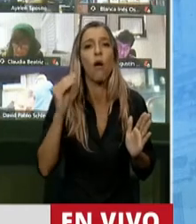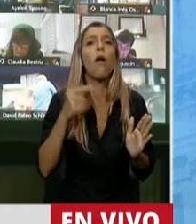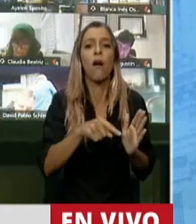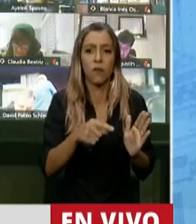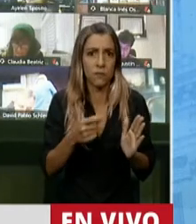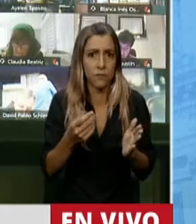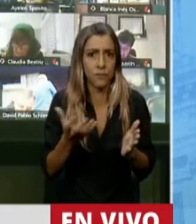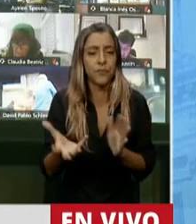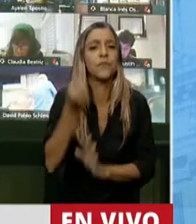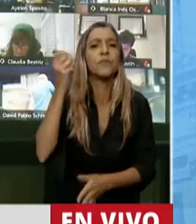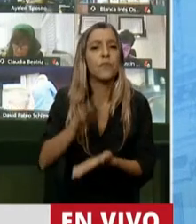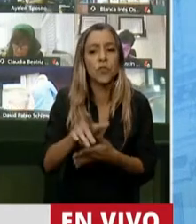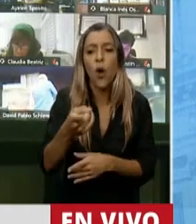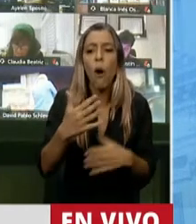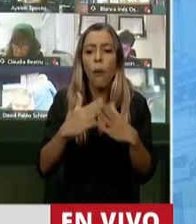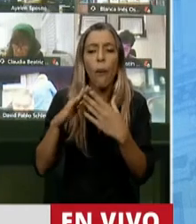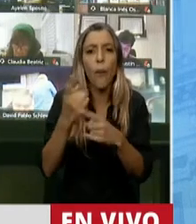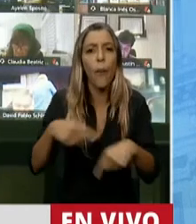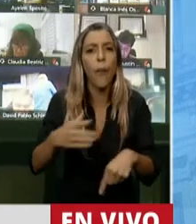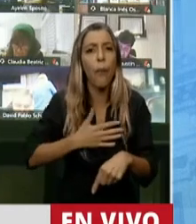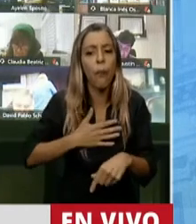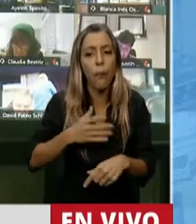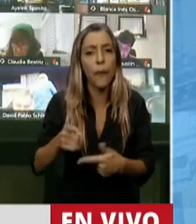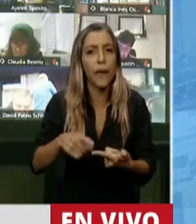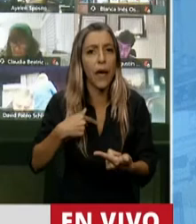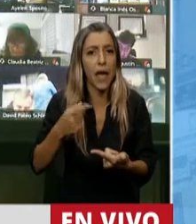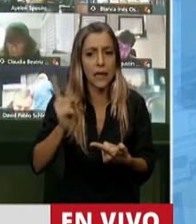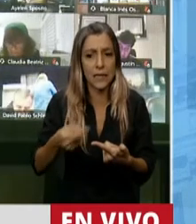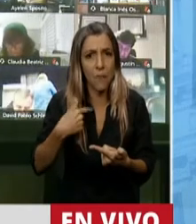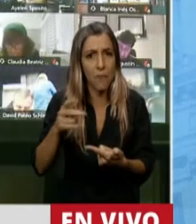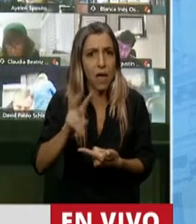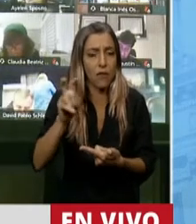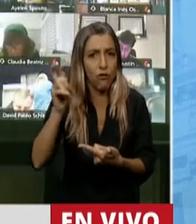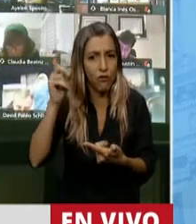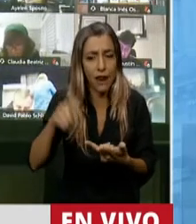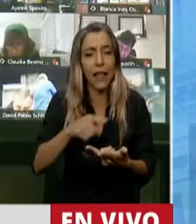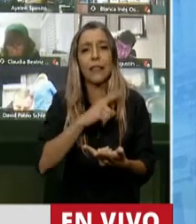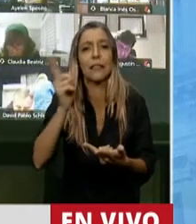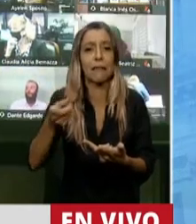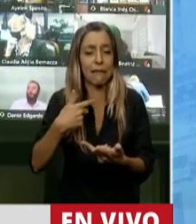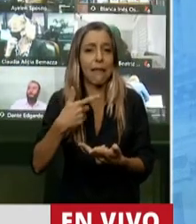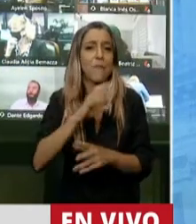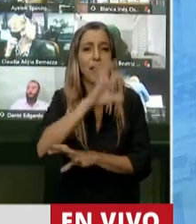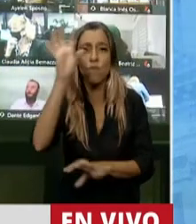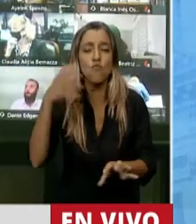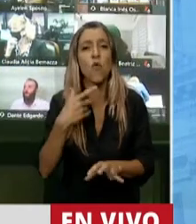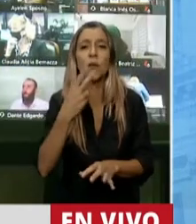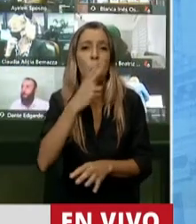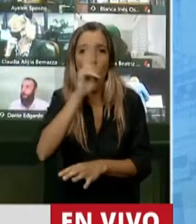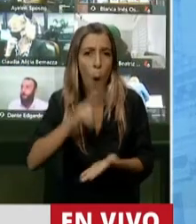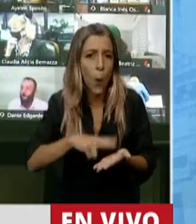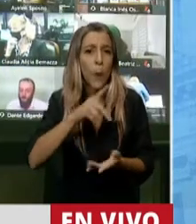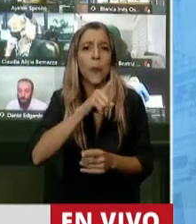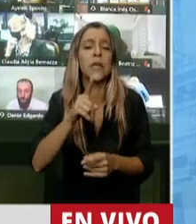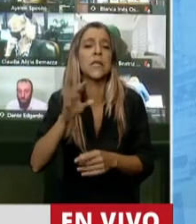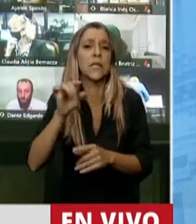sumando a lo que tiene que ver con bienes personales y los impuestos provinciales, alcanza un